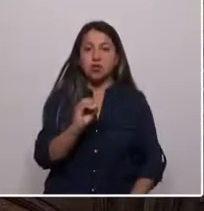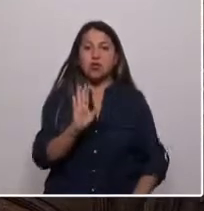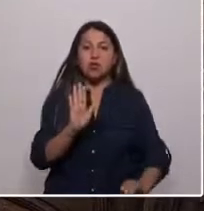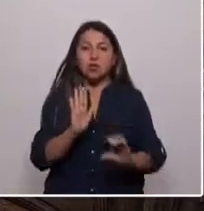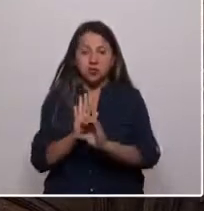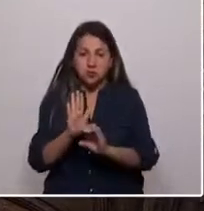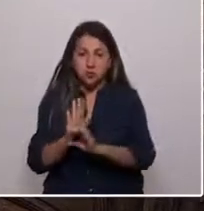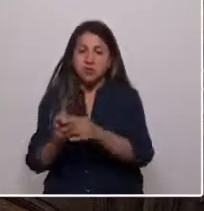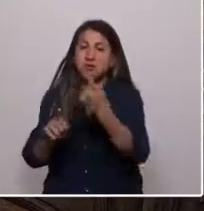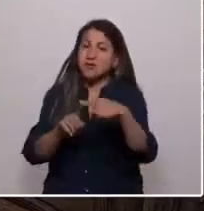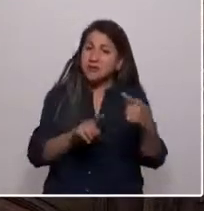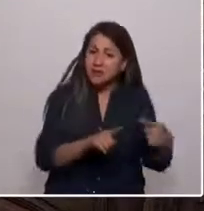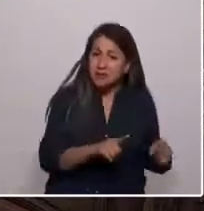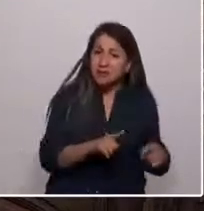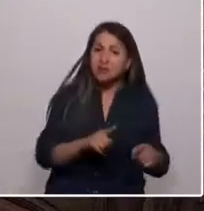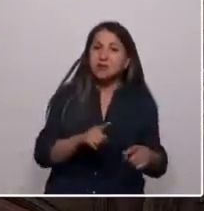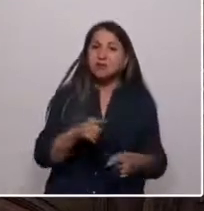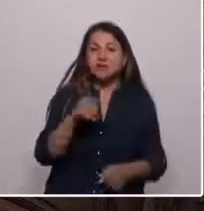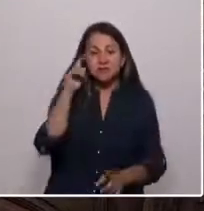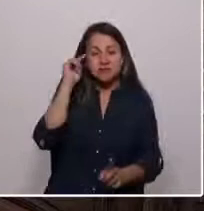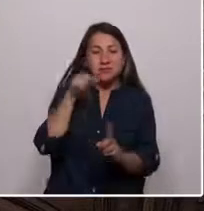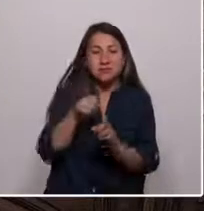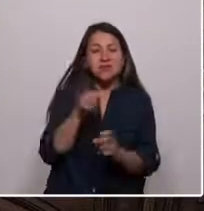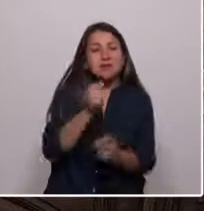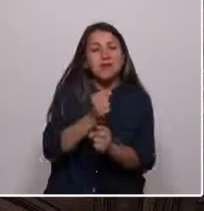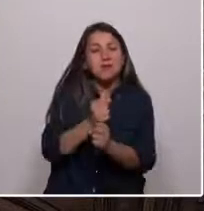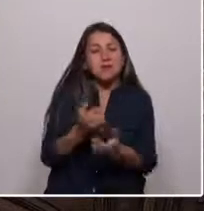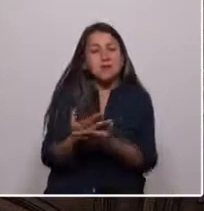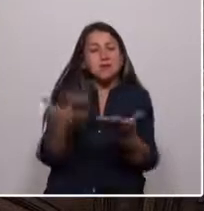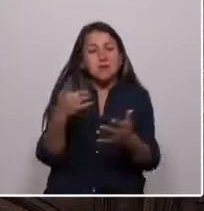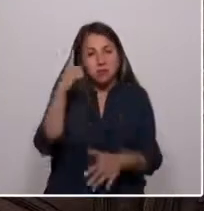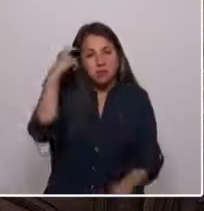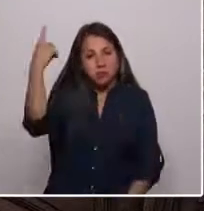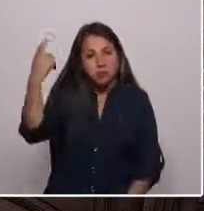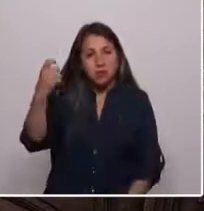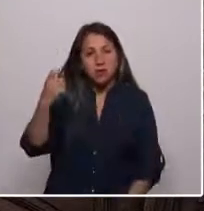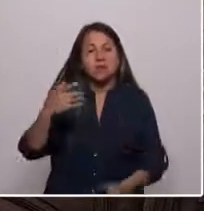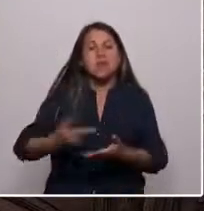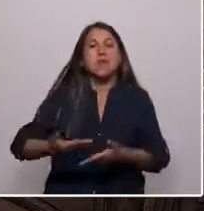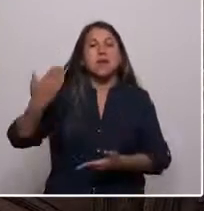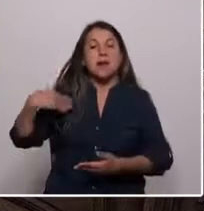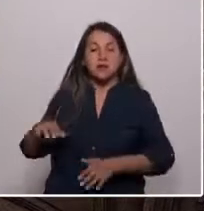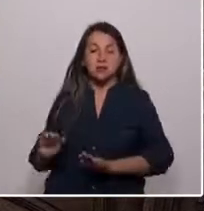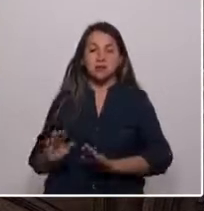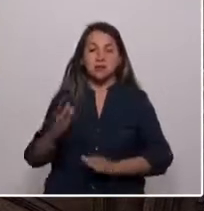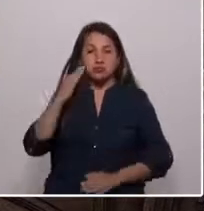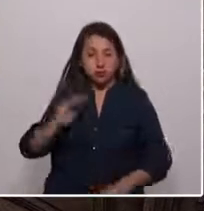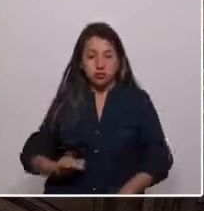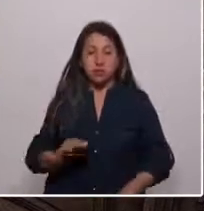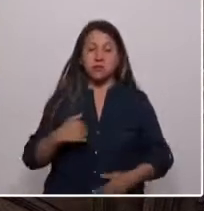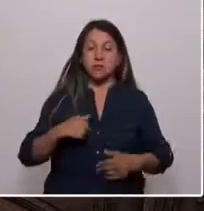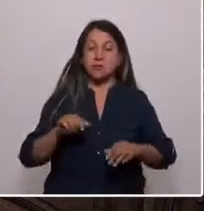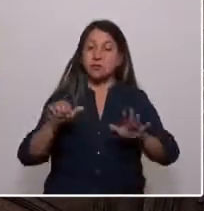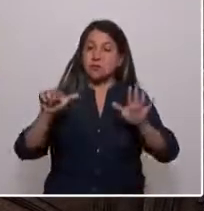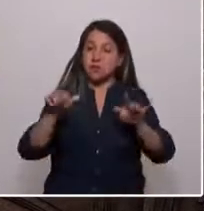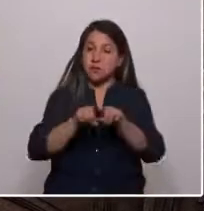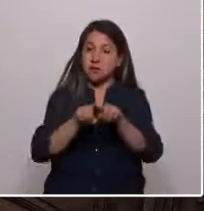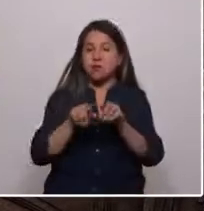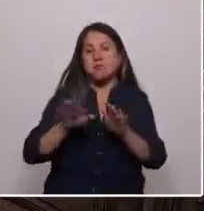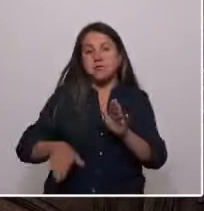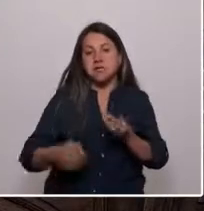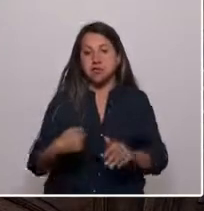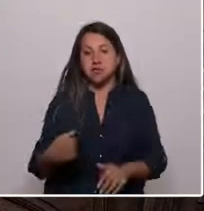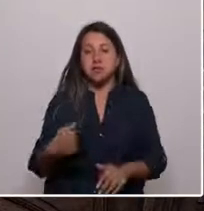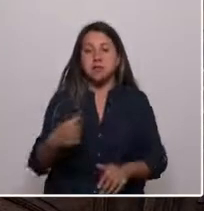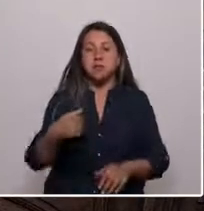tareas, muchos sueños. Si me remonto a mi pasado, soy la menor de seis hermanos, mi madre viuda, pequeña